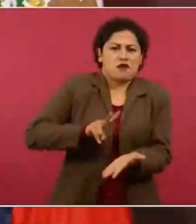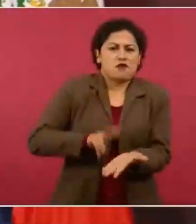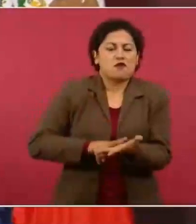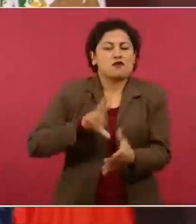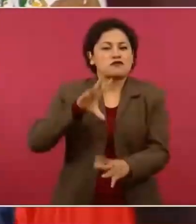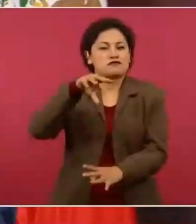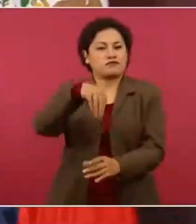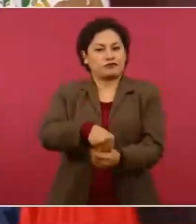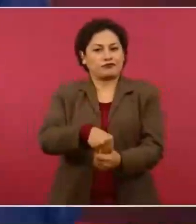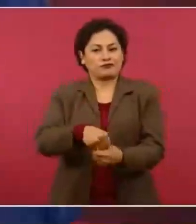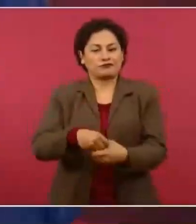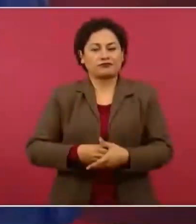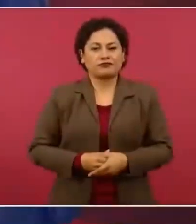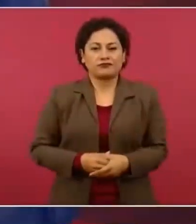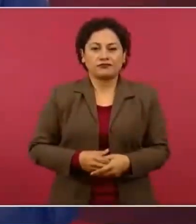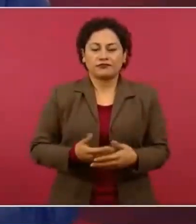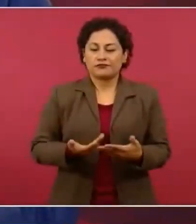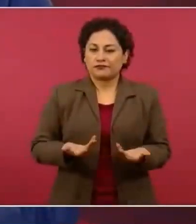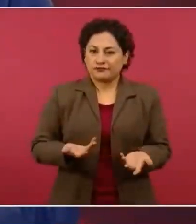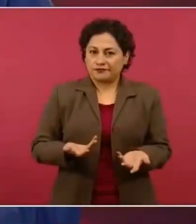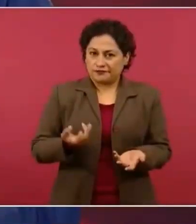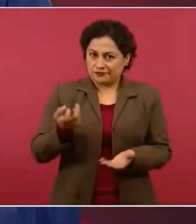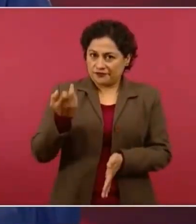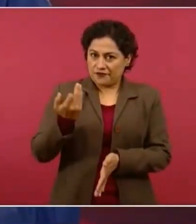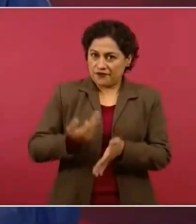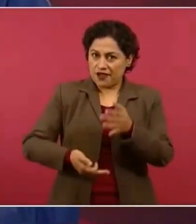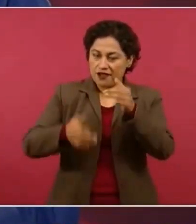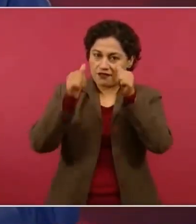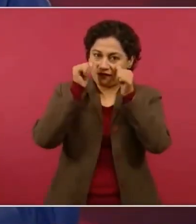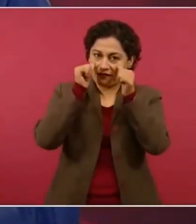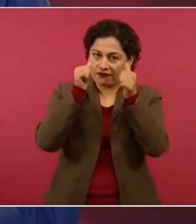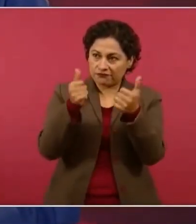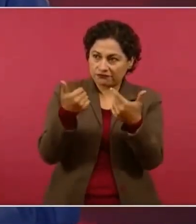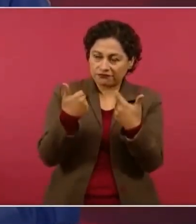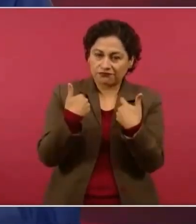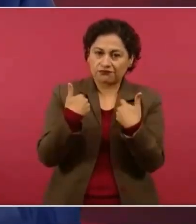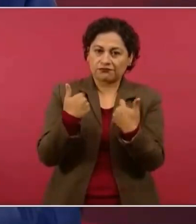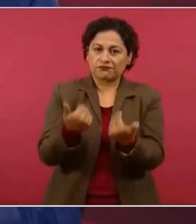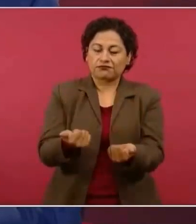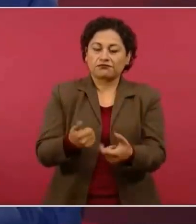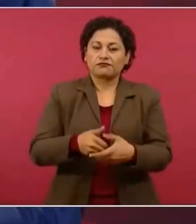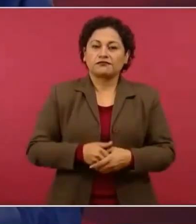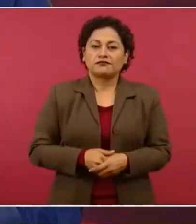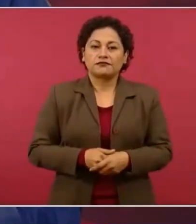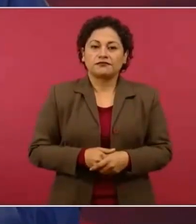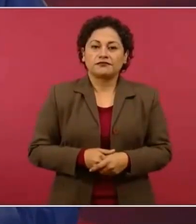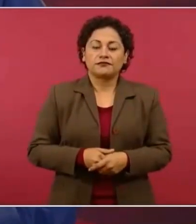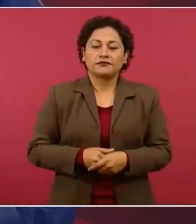Entonces, que si se detuvo a